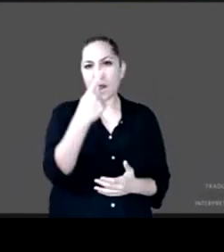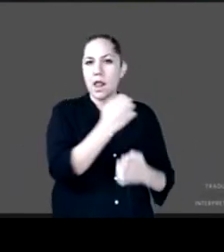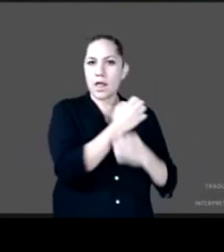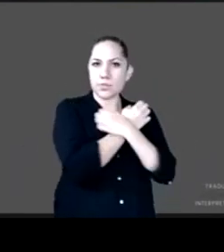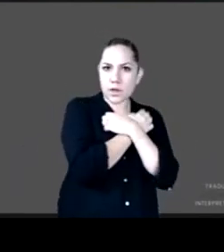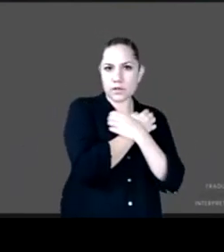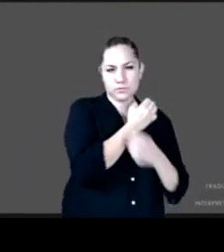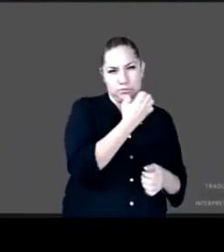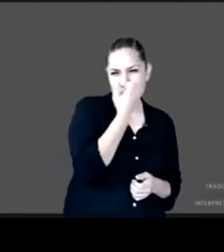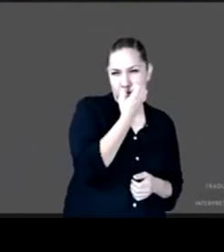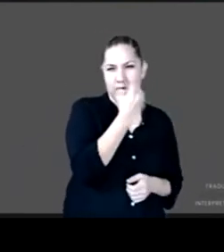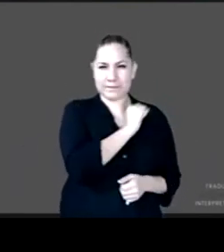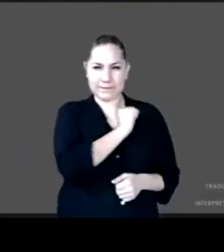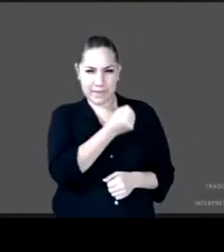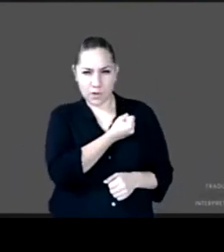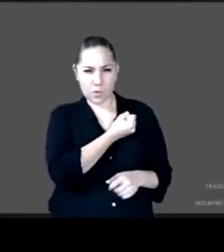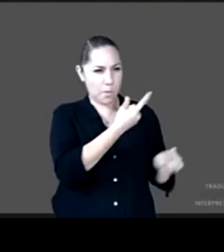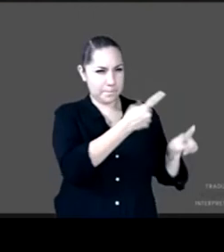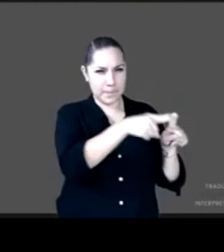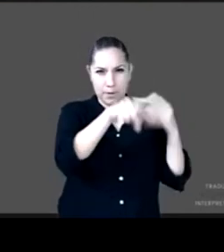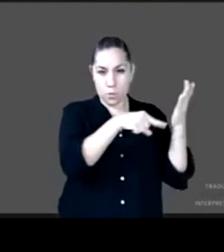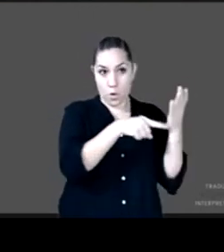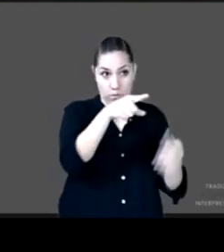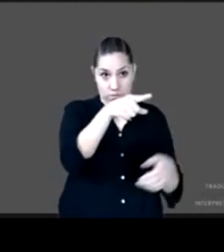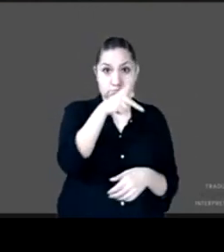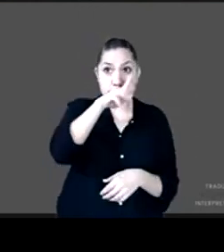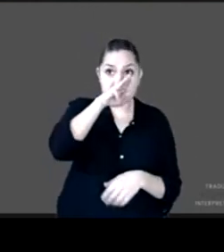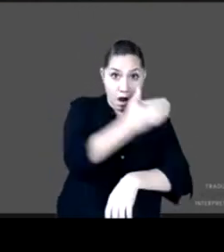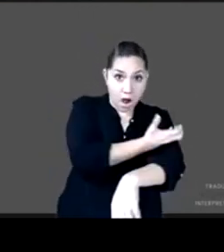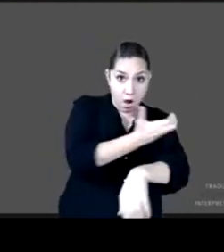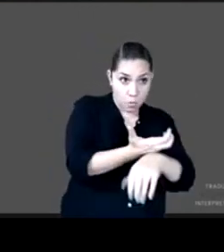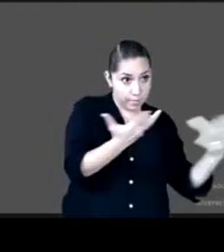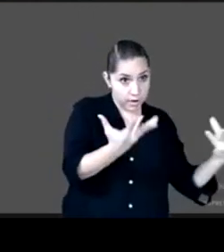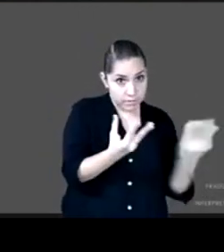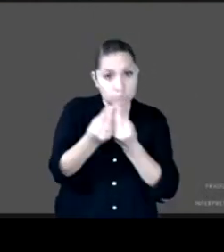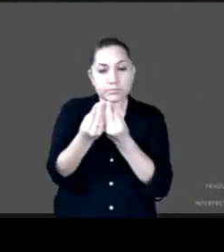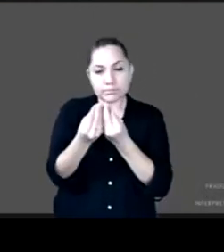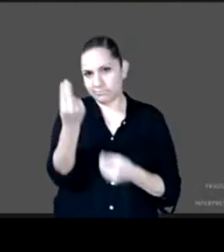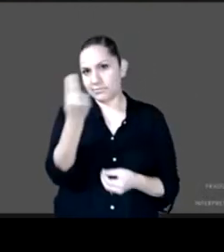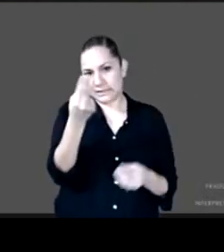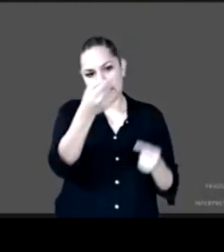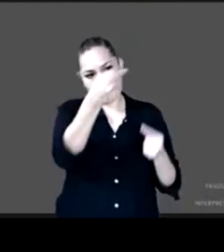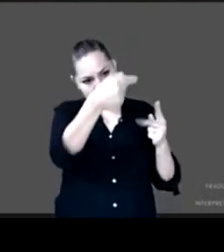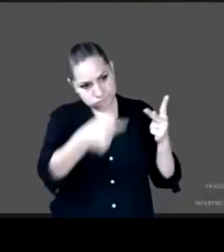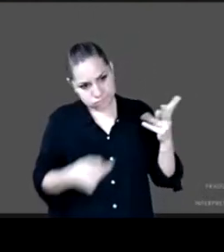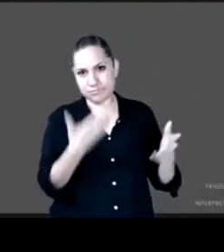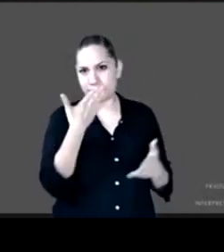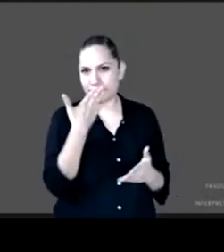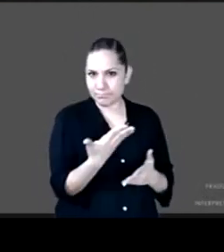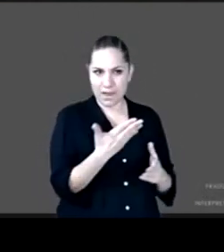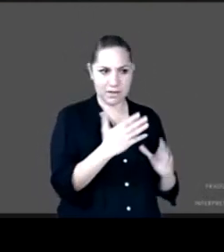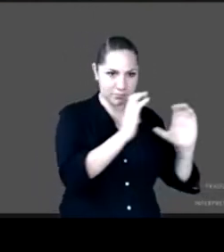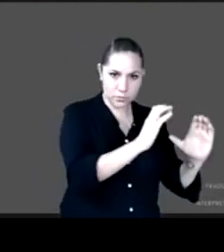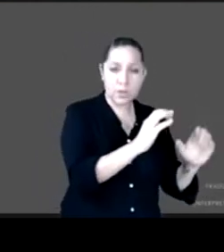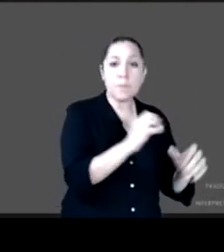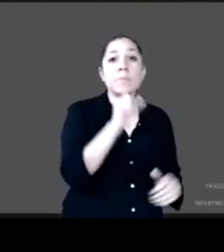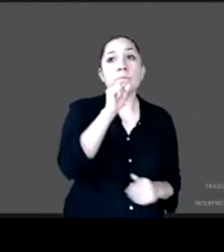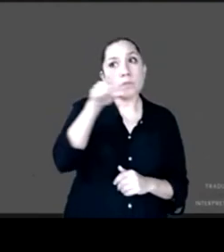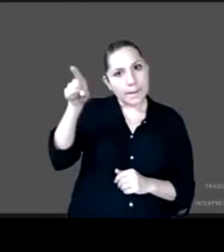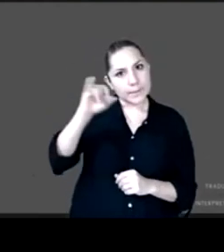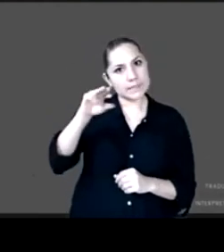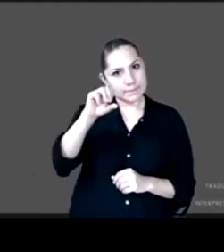acompañan a sus padres por ejemplo también en el IMSS promover las reformas en el IMSS que permitan a los trabajadores